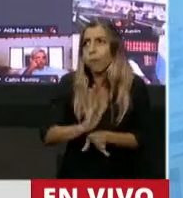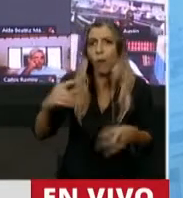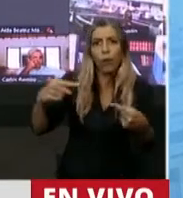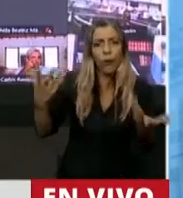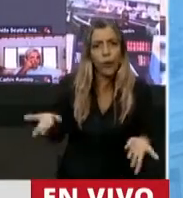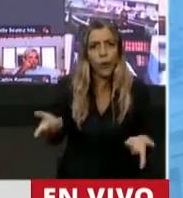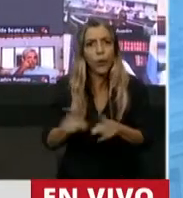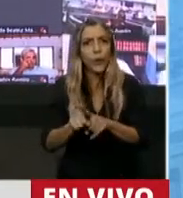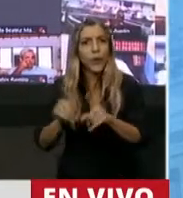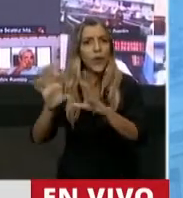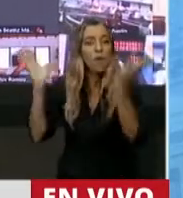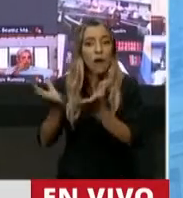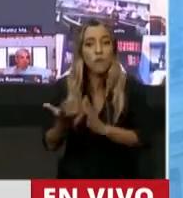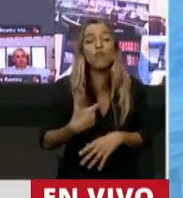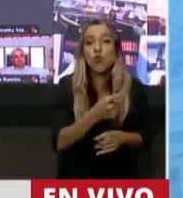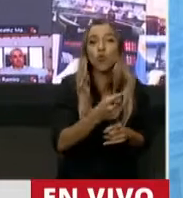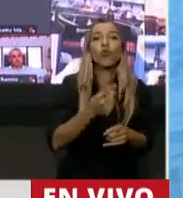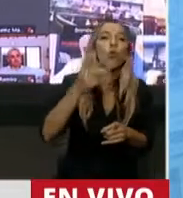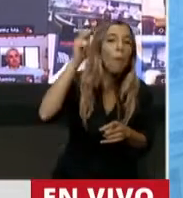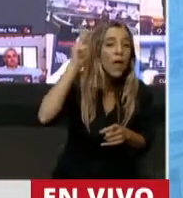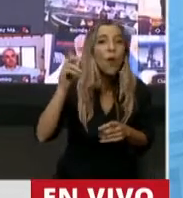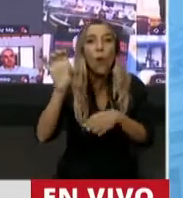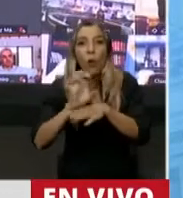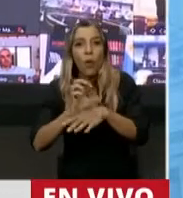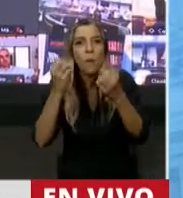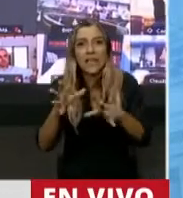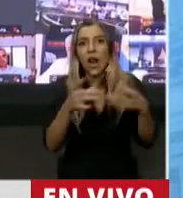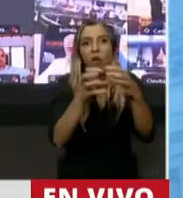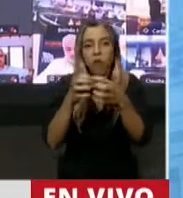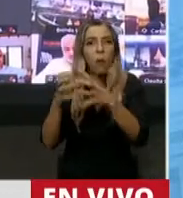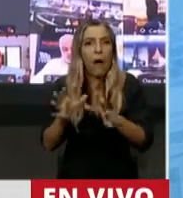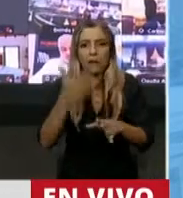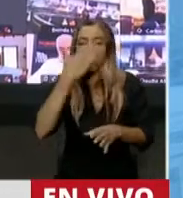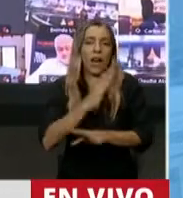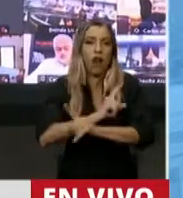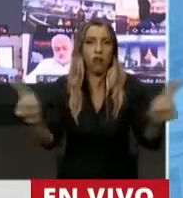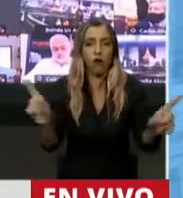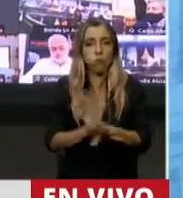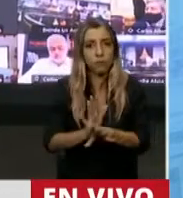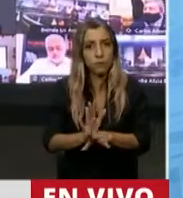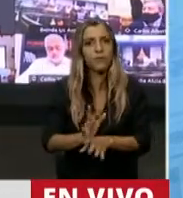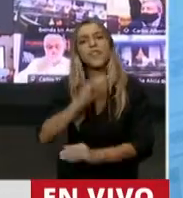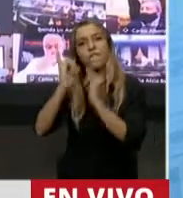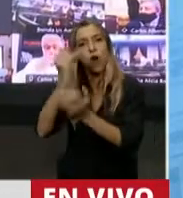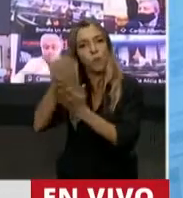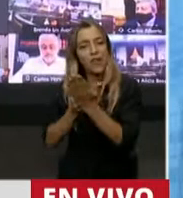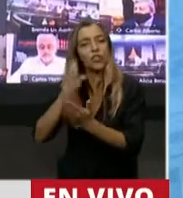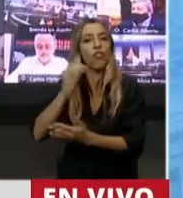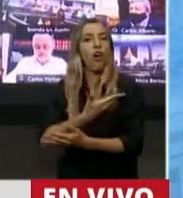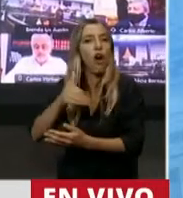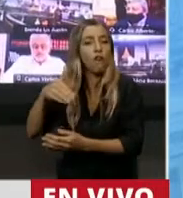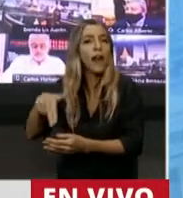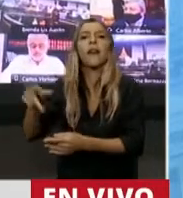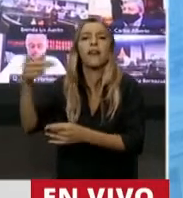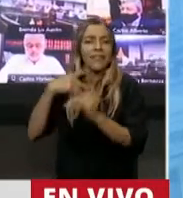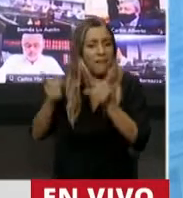solo Perú y Ecuador empezaron a debatir y lo descartaron. No hay ningún otro ejemplo que se pueda dar. El informe de Oxfam, que se cita en